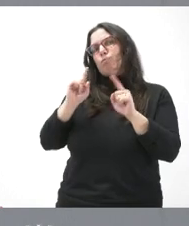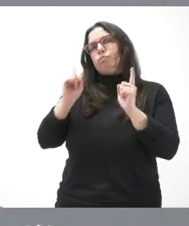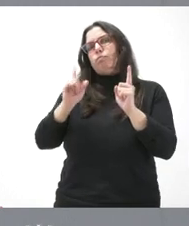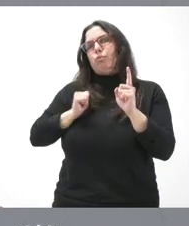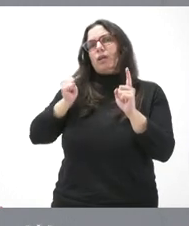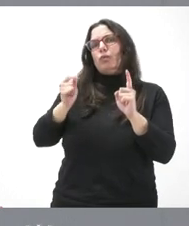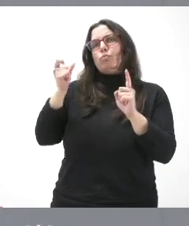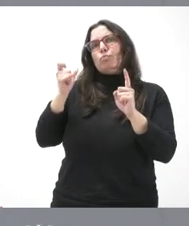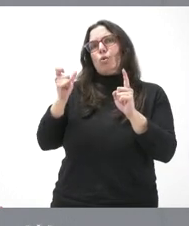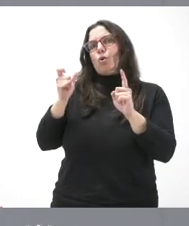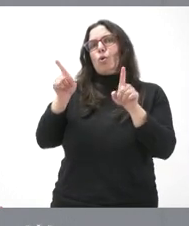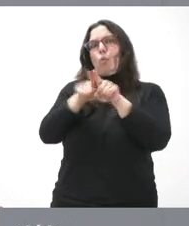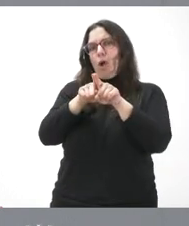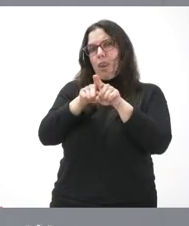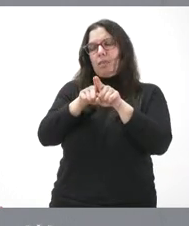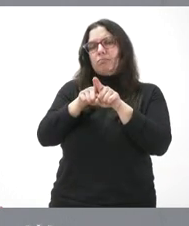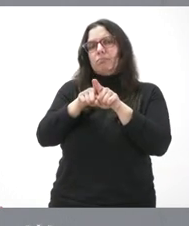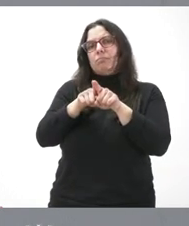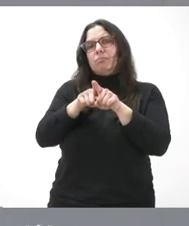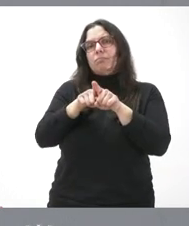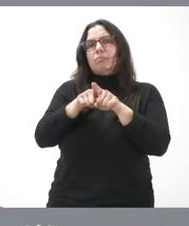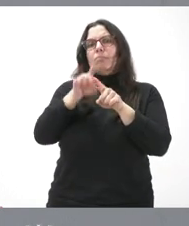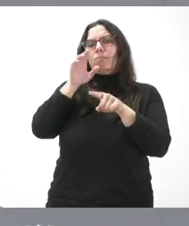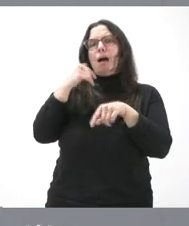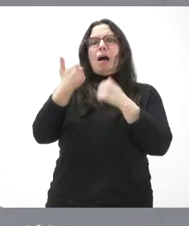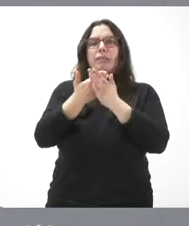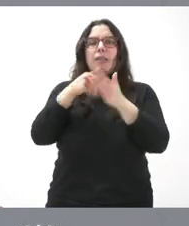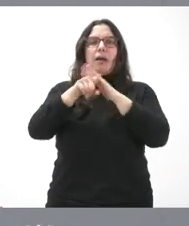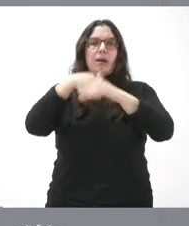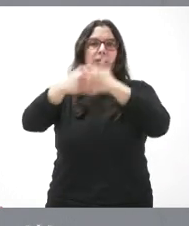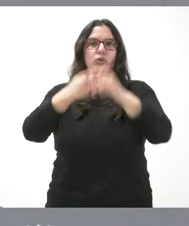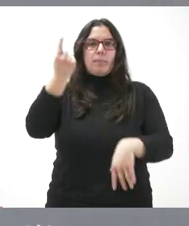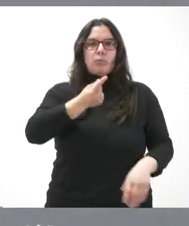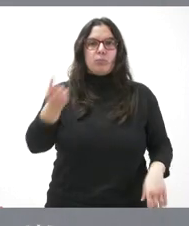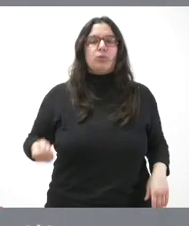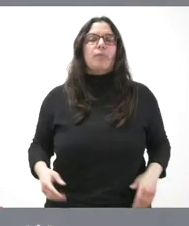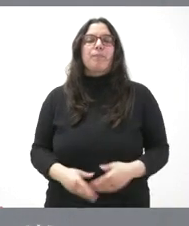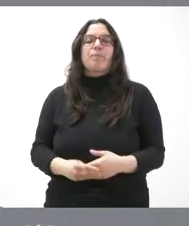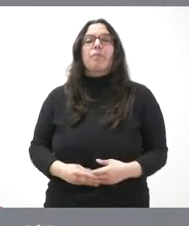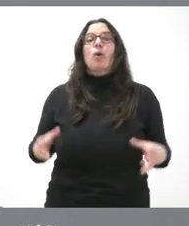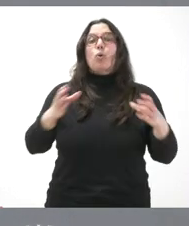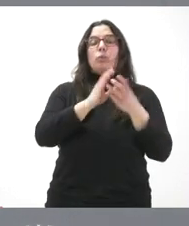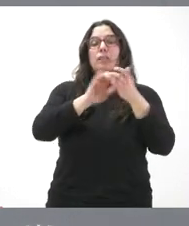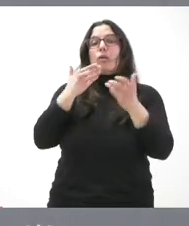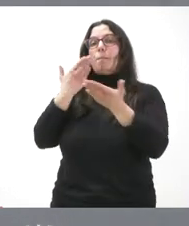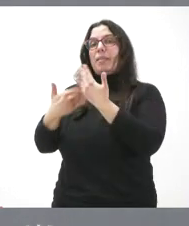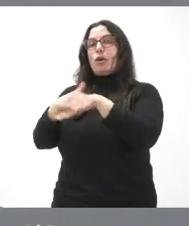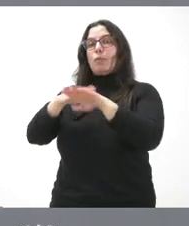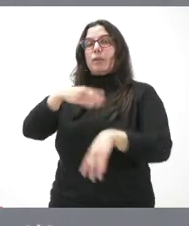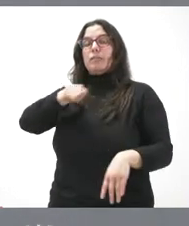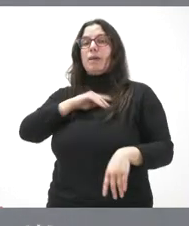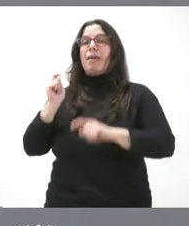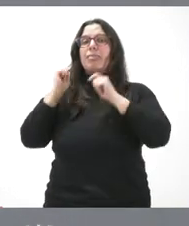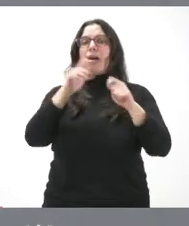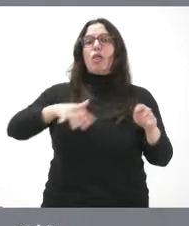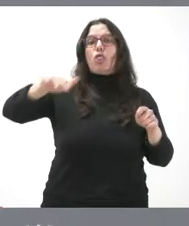ponerla del ejercicio anterior en tanto y cuanto se tramita la aprobación del presupuesto. La Junta solicita al Gobierno de España la declaración de